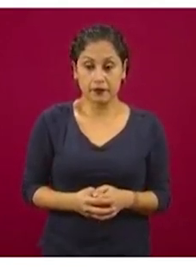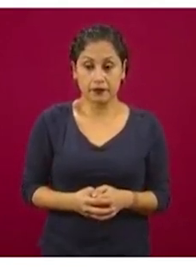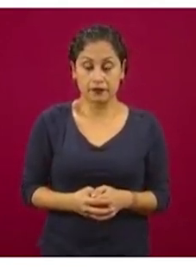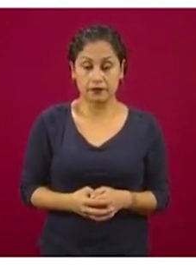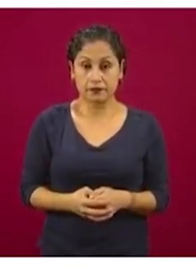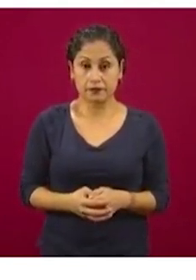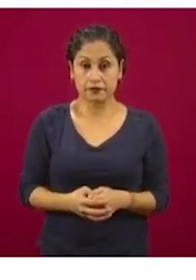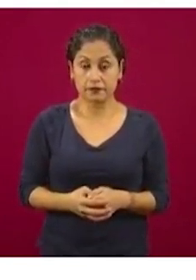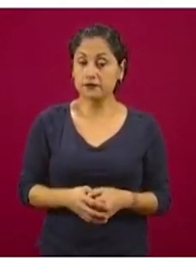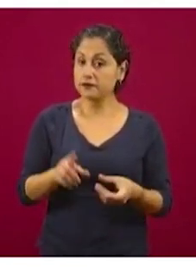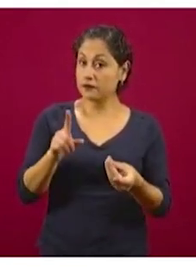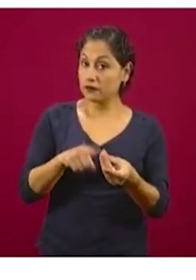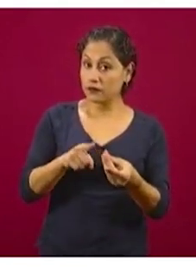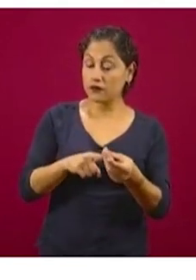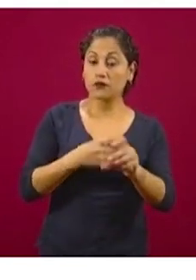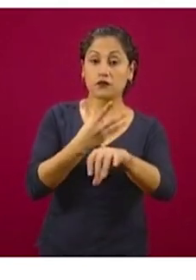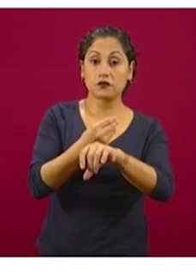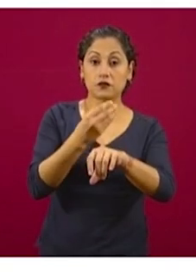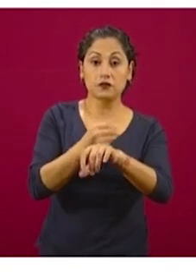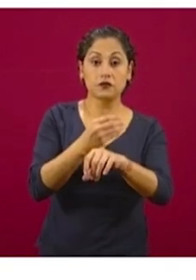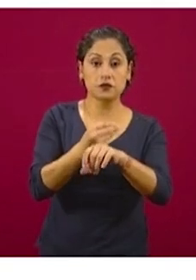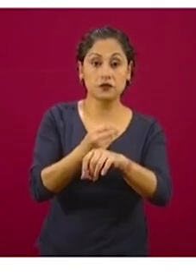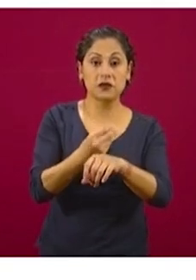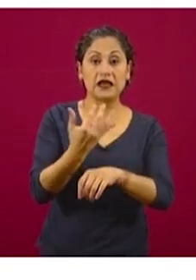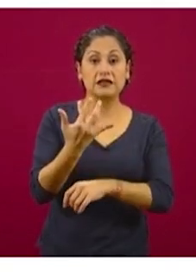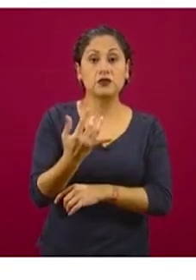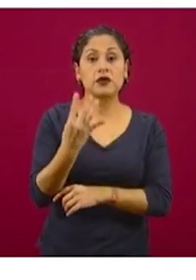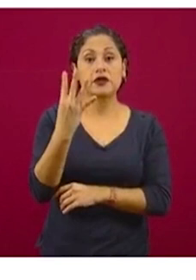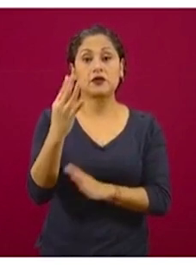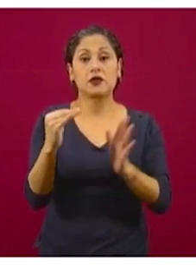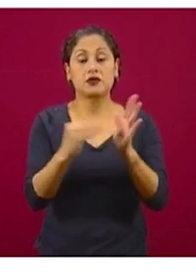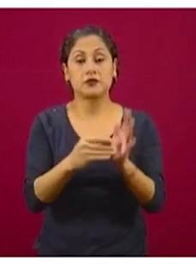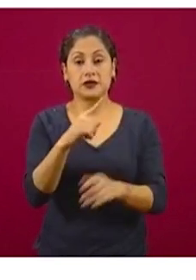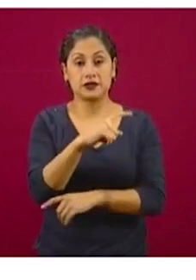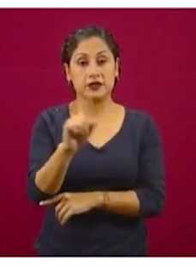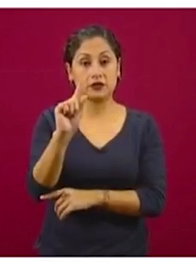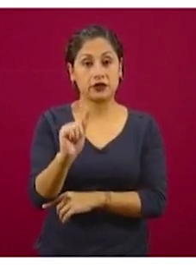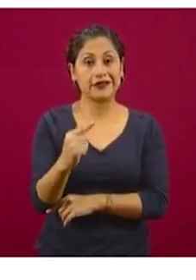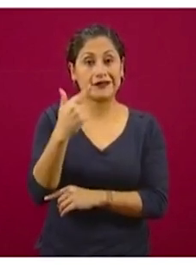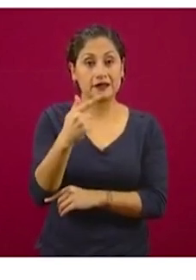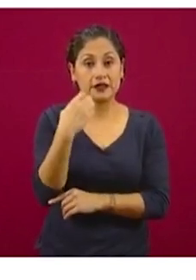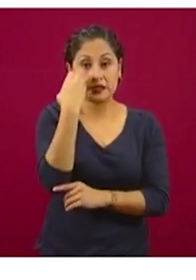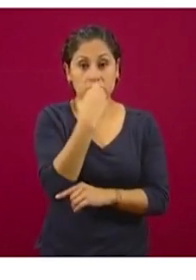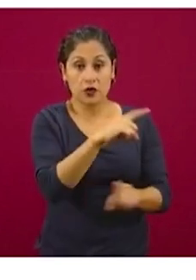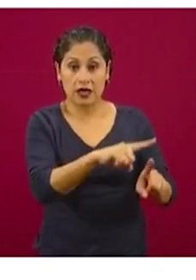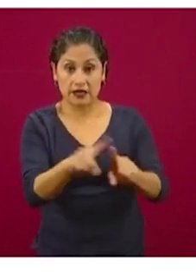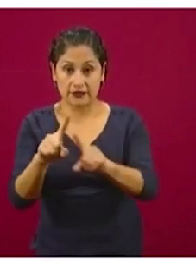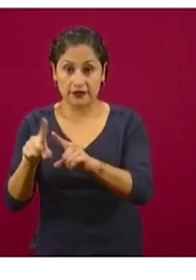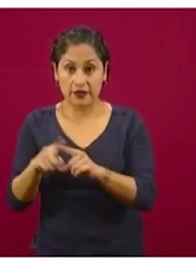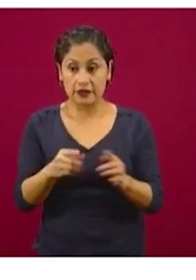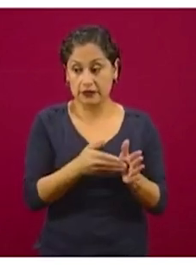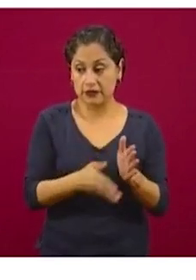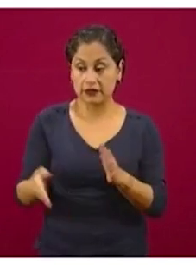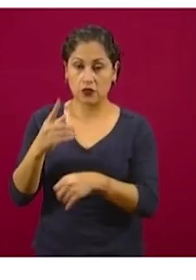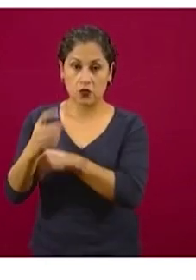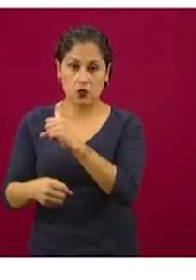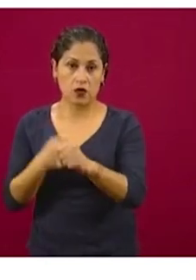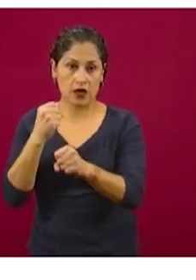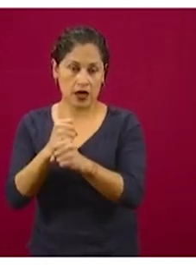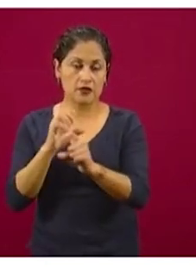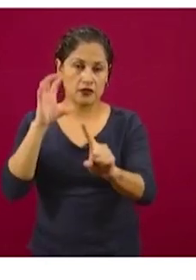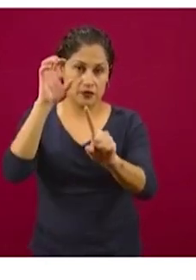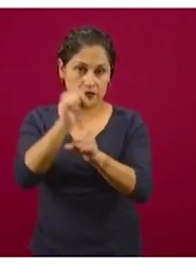¿Dónde están las primeras 54 mil 177 escuelas que es la meta para este año? Están